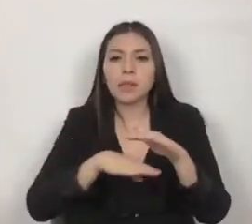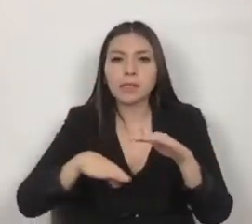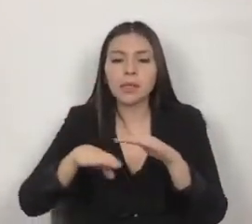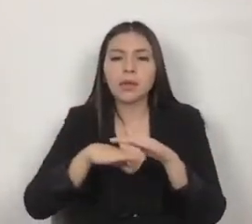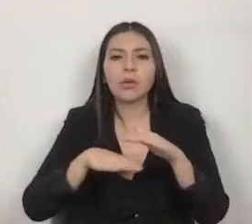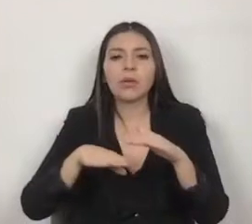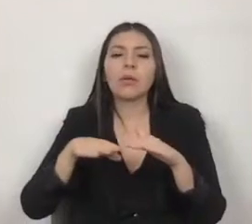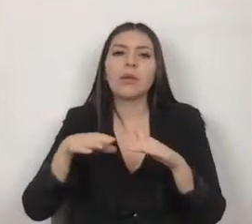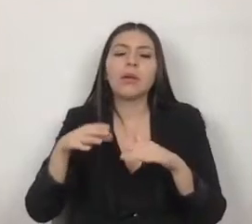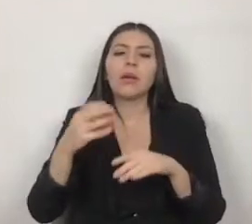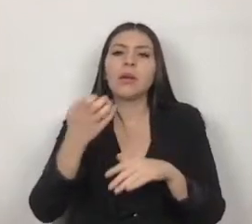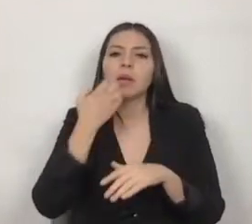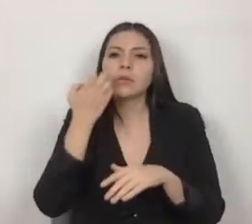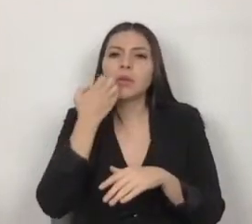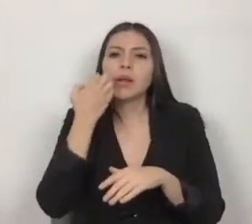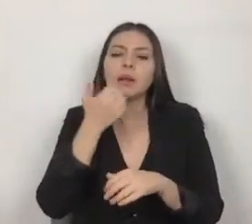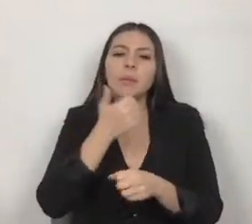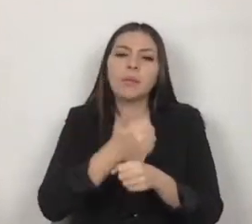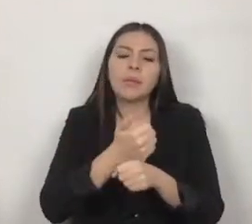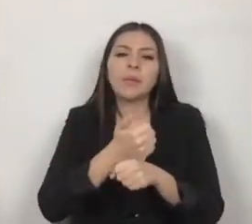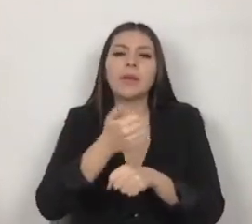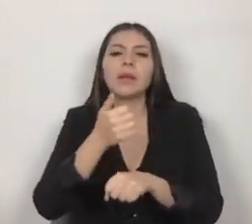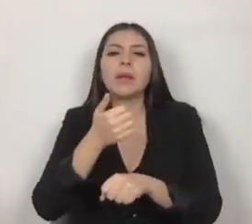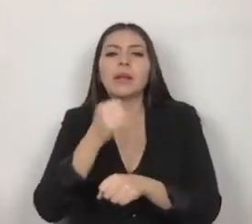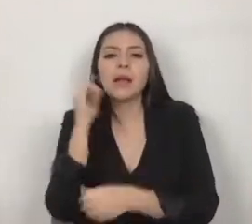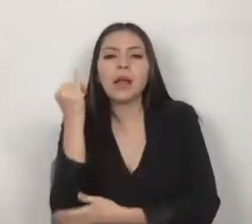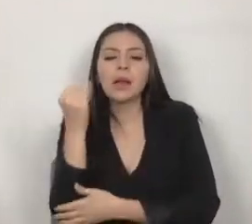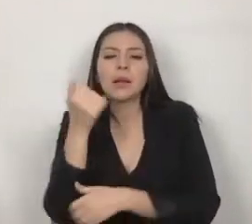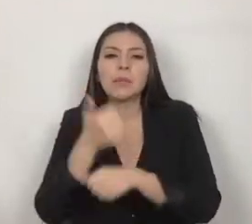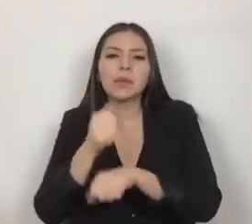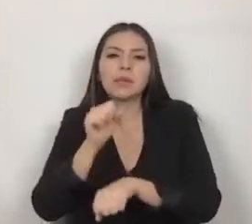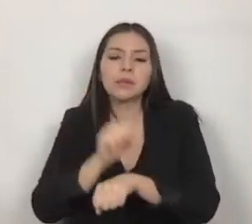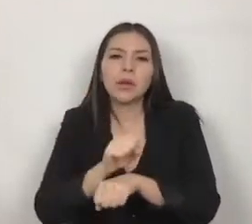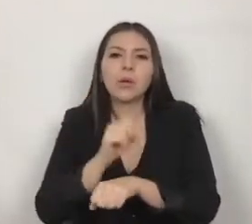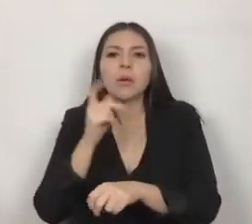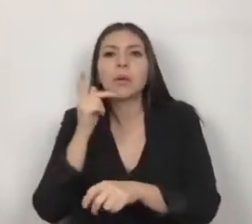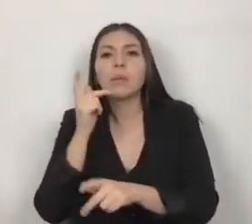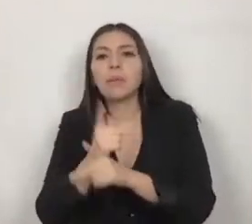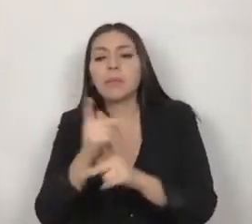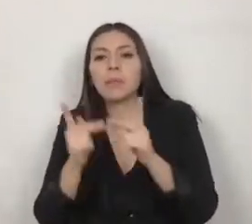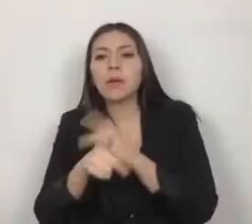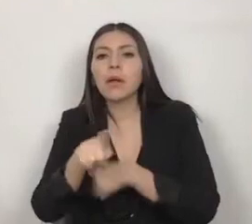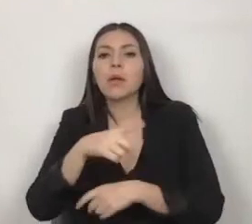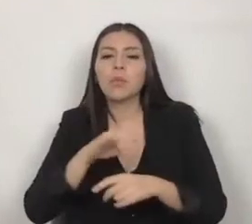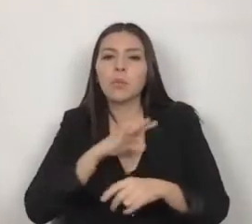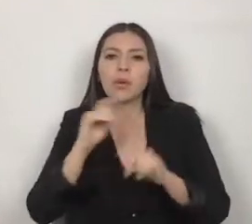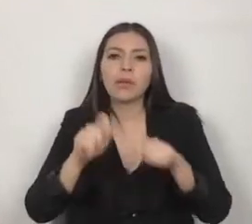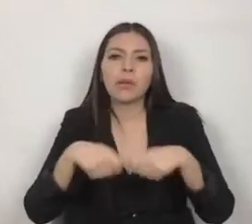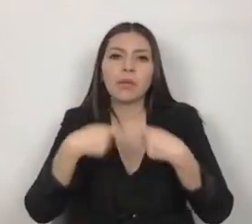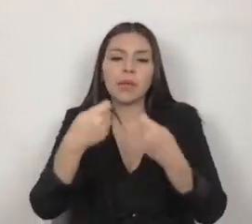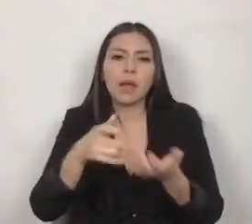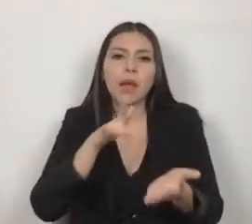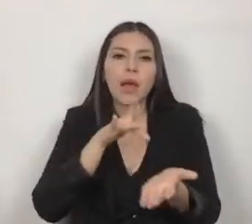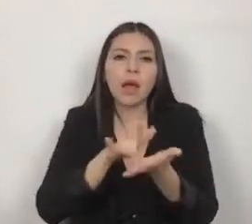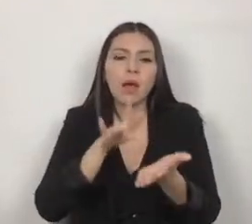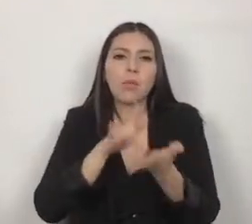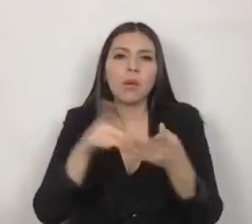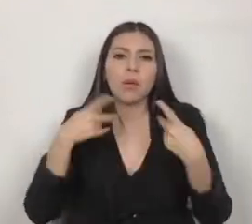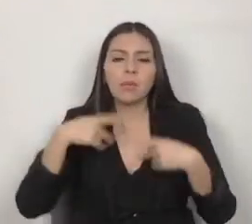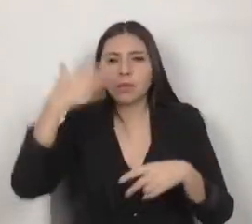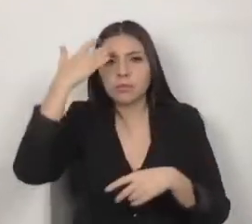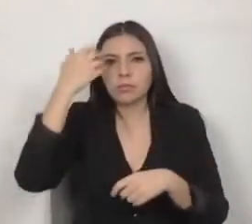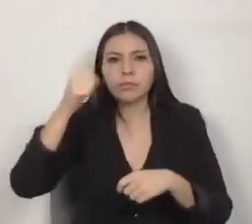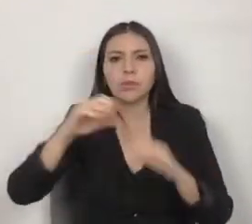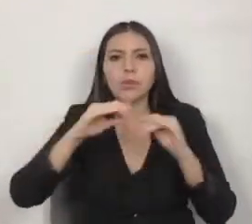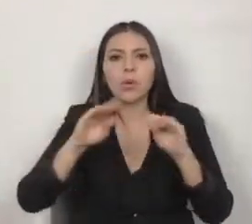medio y medio superior, puedan concretar con un apoyo en psicólogos y nutriólogos que los ayuden a